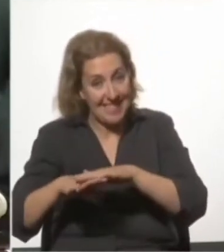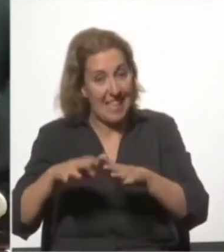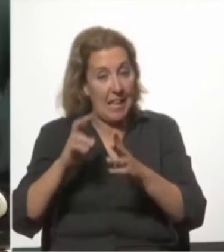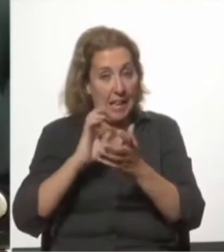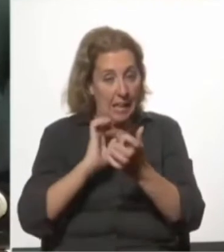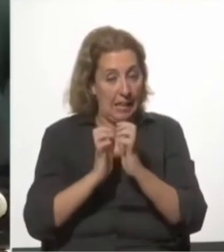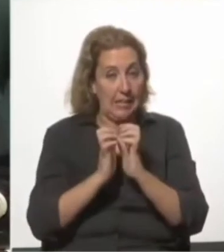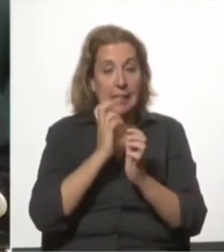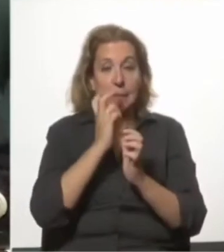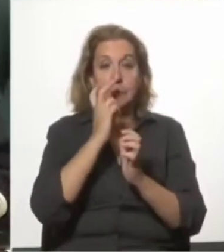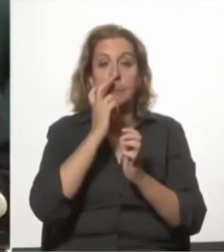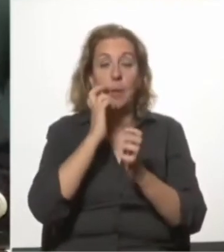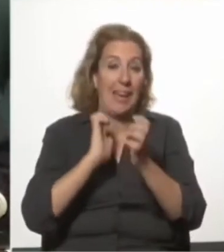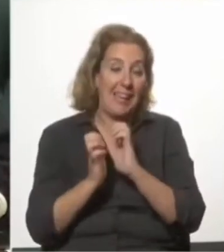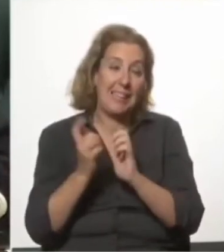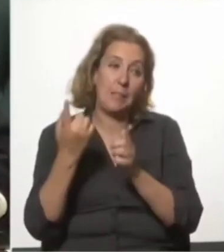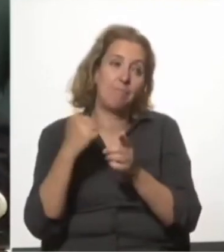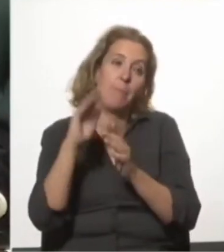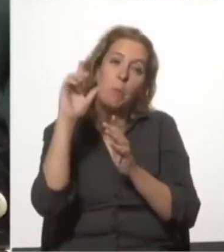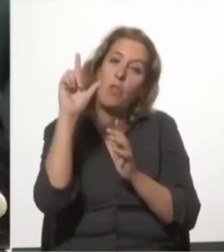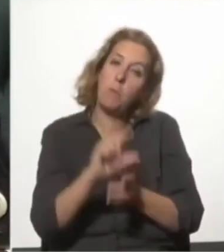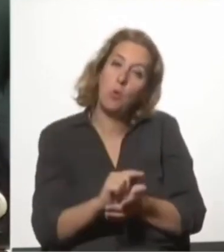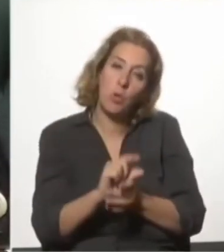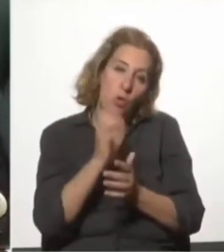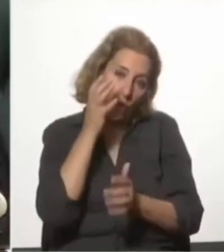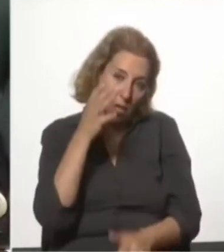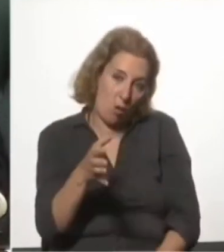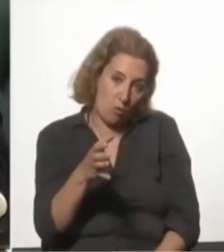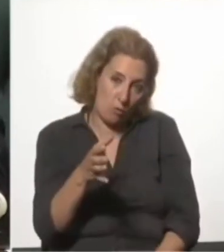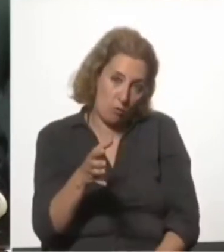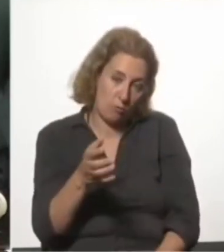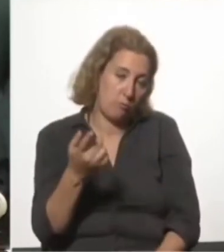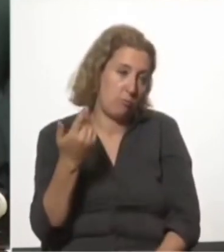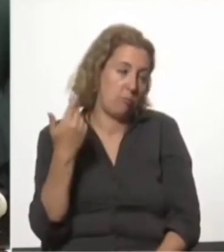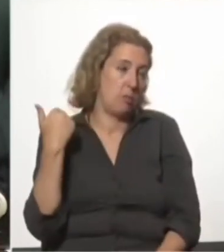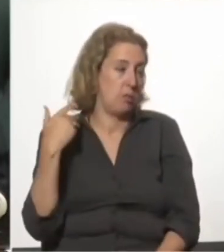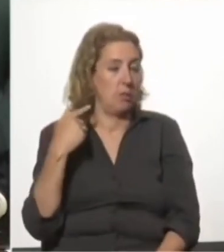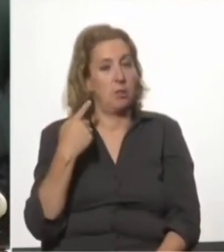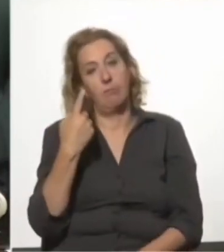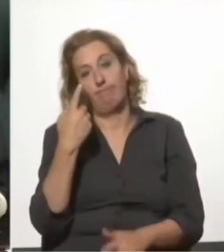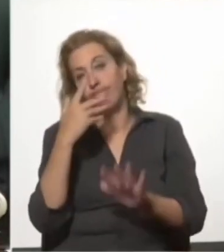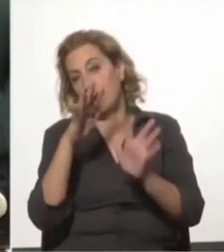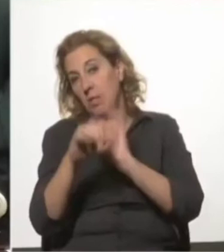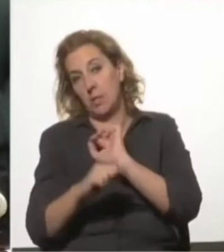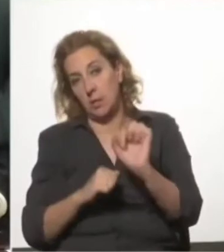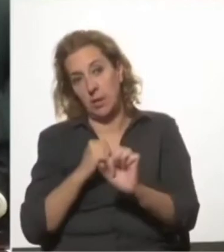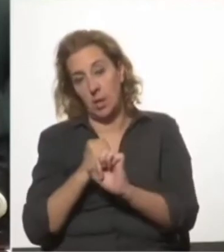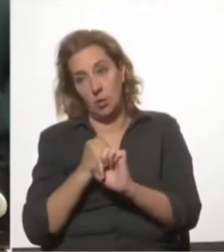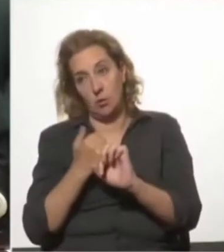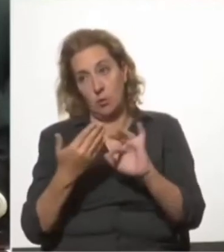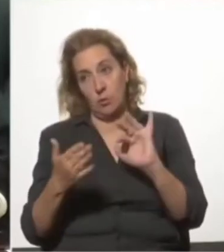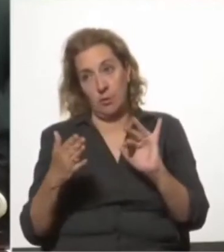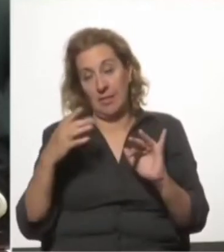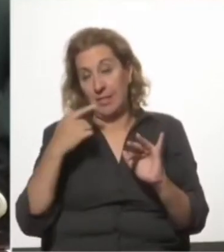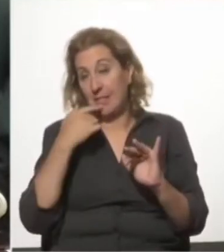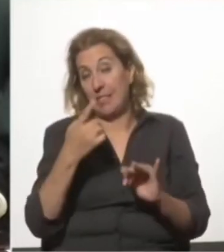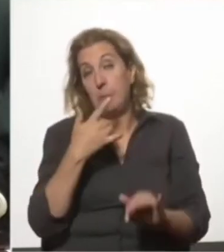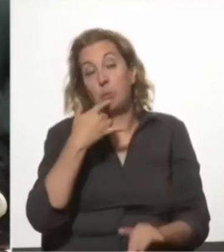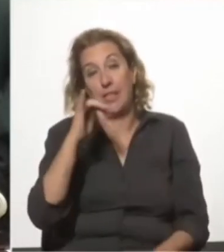riesgos que no hace tantos años, hace menos de una década, implicaban que si había sequía,